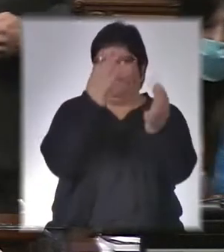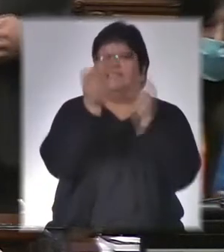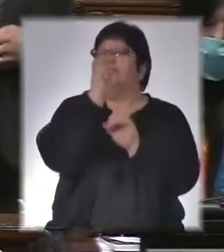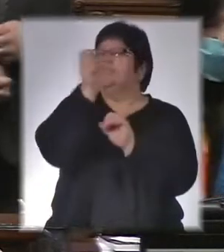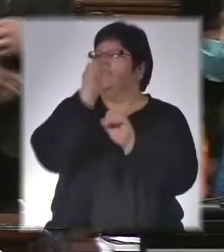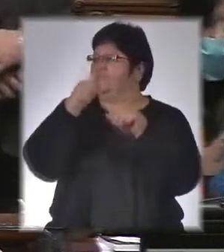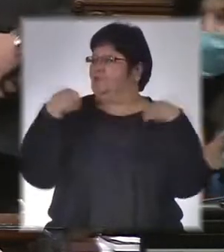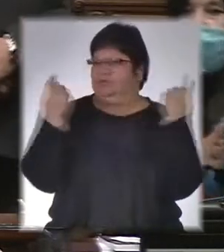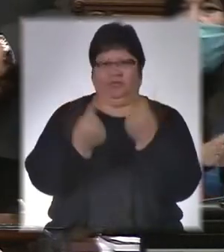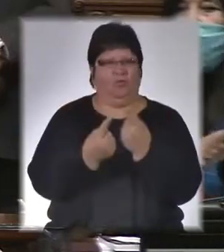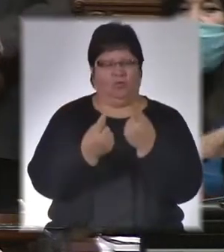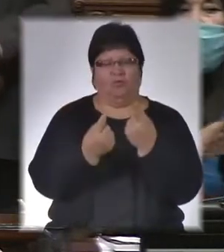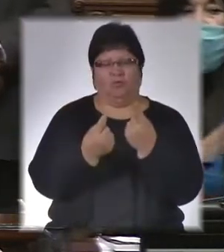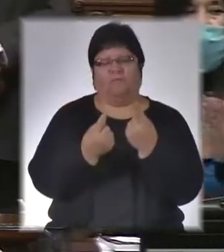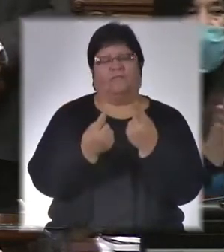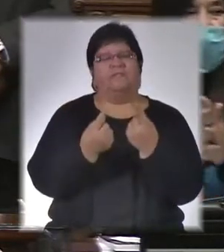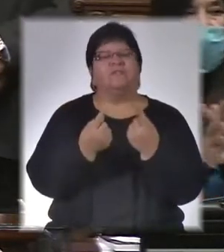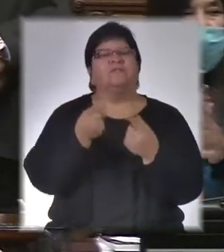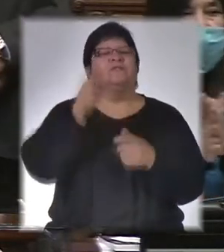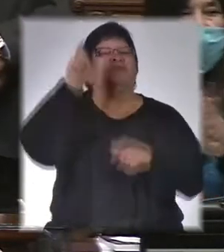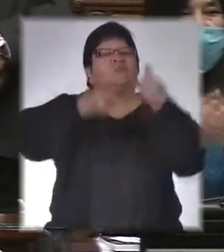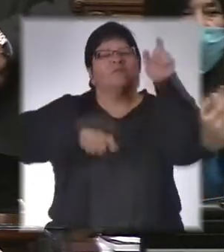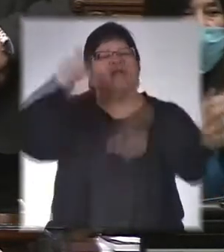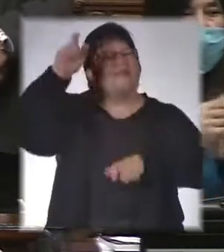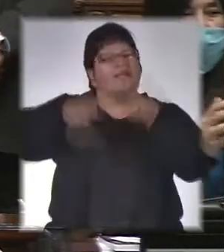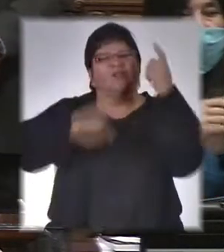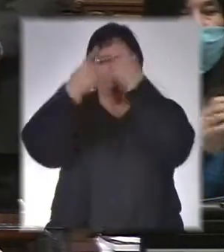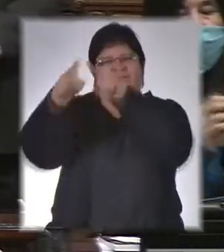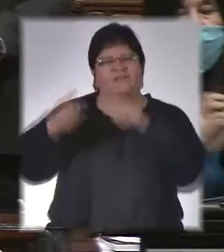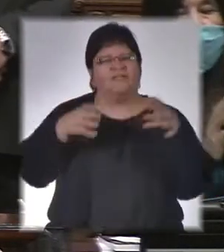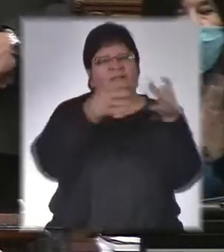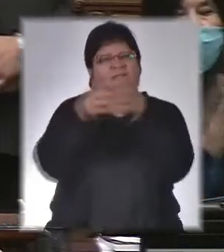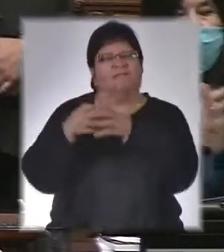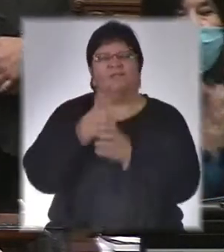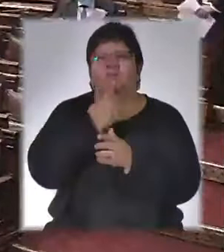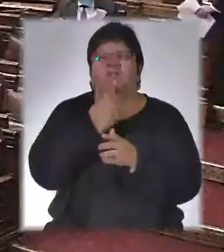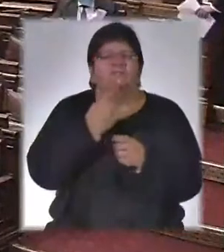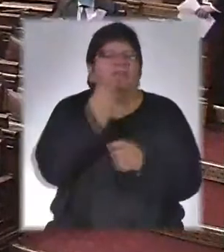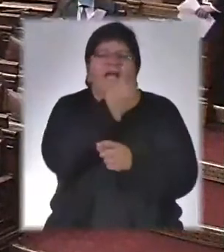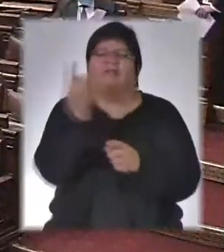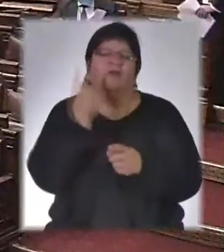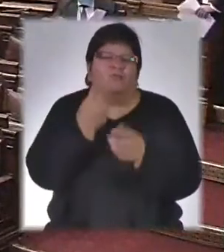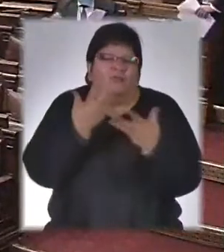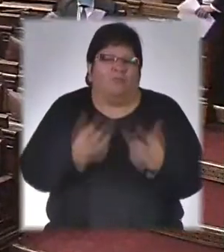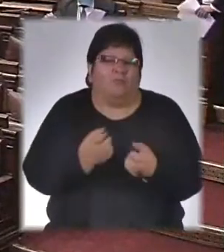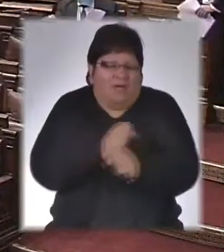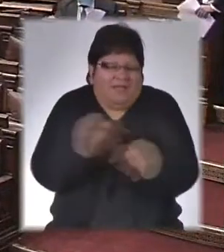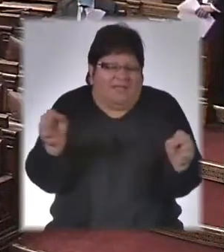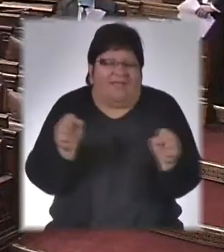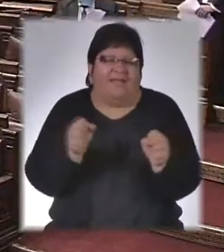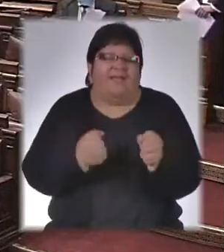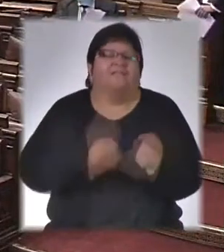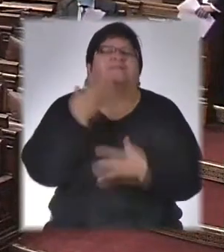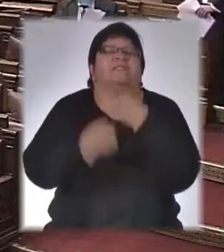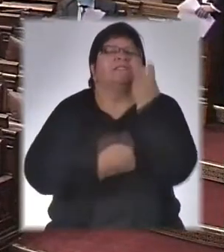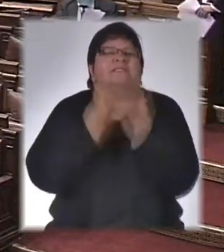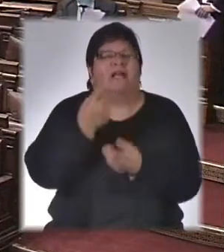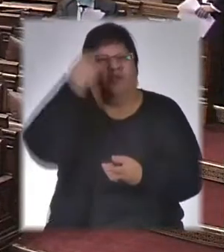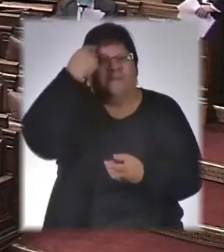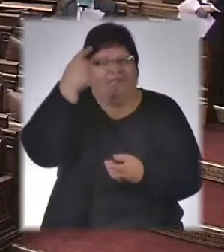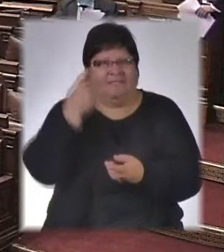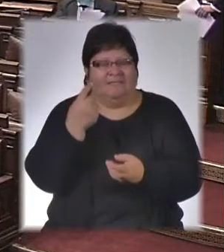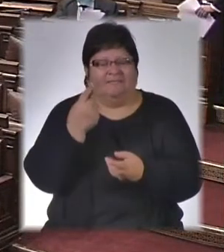de los diversos partidos políticos que cada uno puede expresar lo que libremente piensa. En primer lugar,